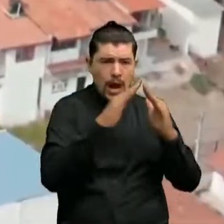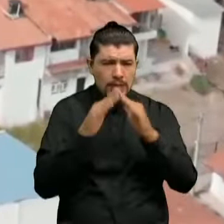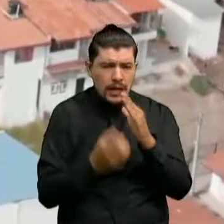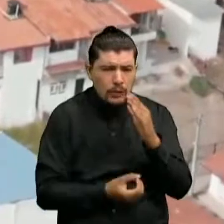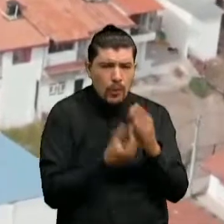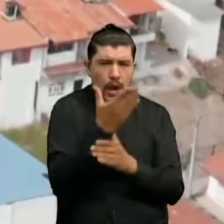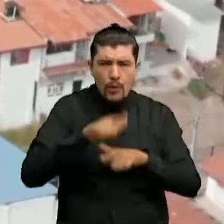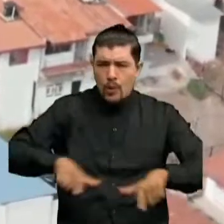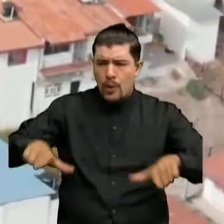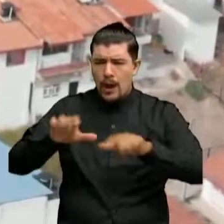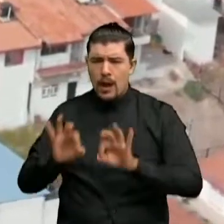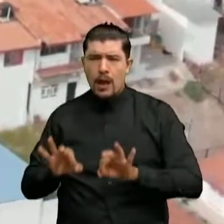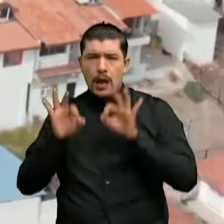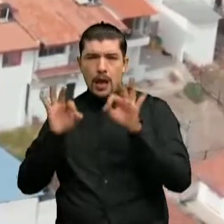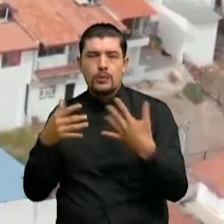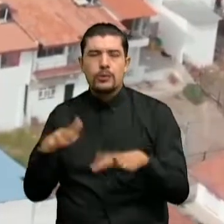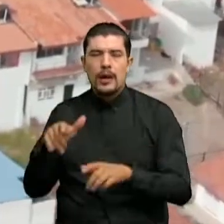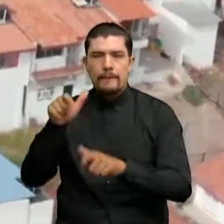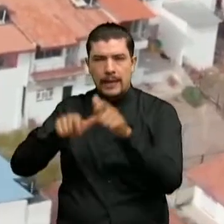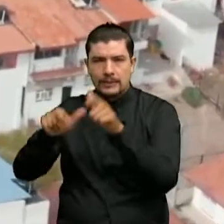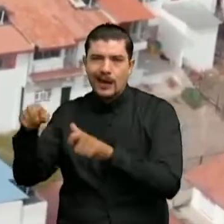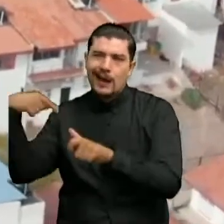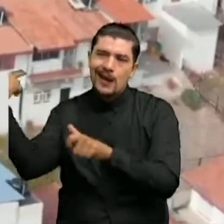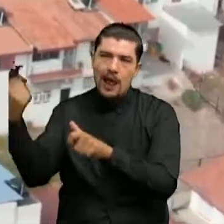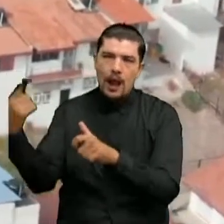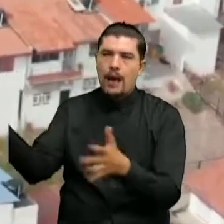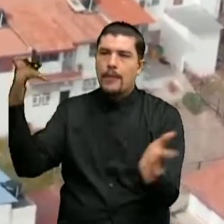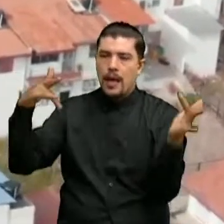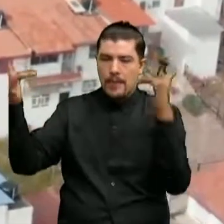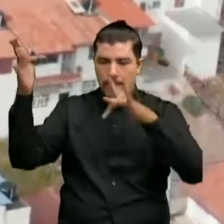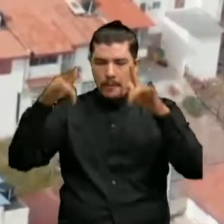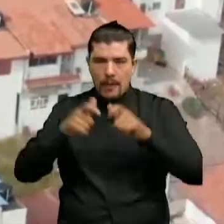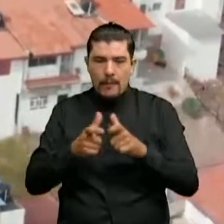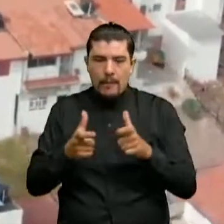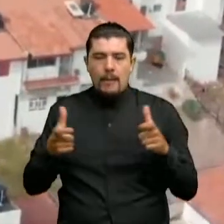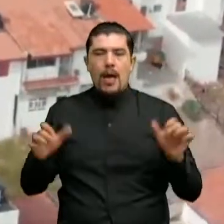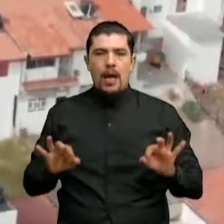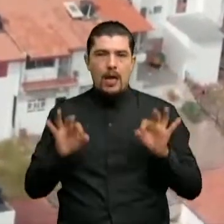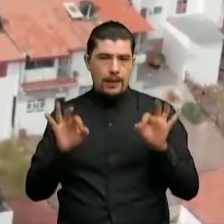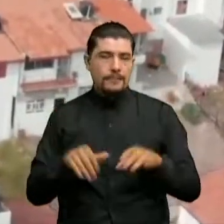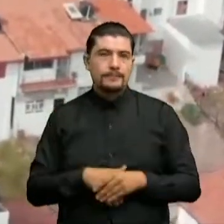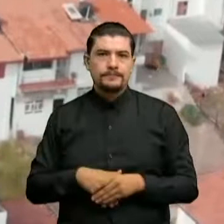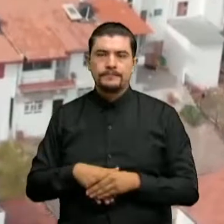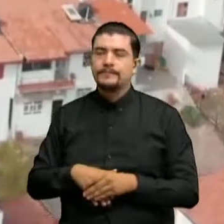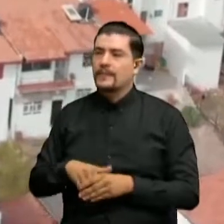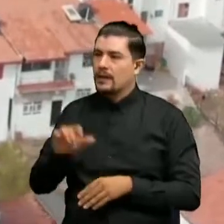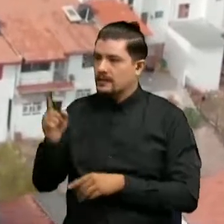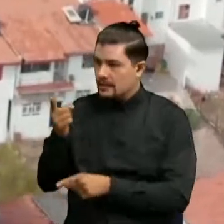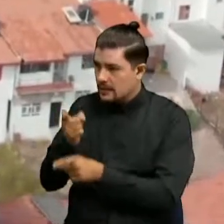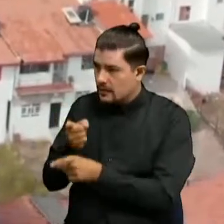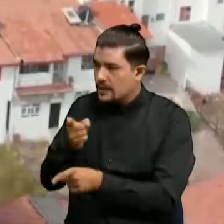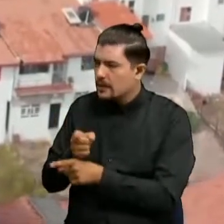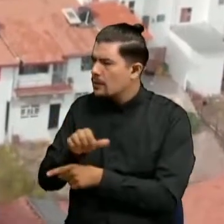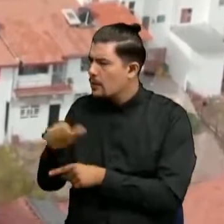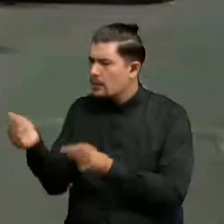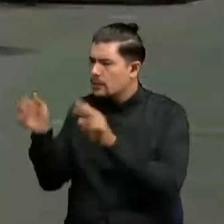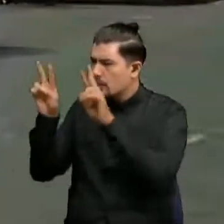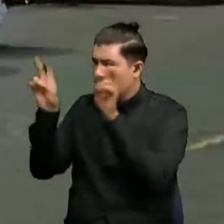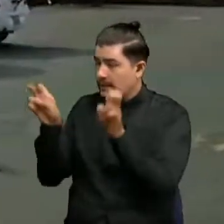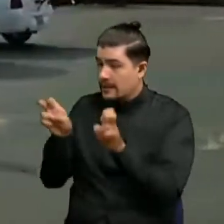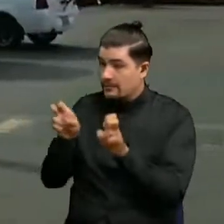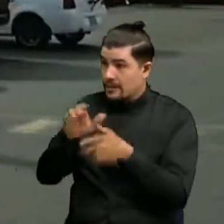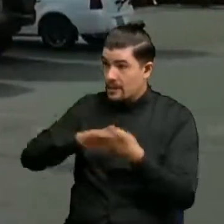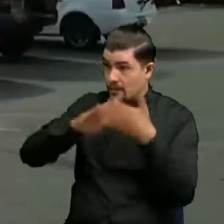que va a estar llegando poco a poco a nuestro municipio Bueno pues León, precisamente hay otro aspecto que a los